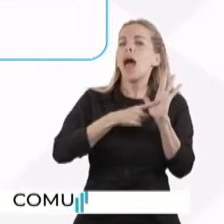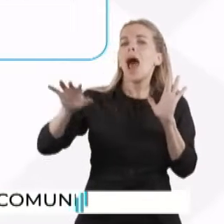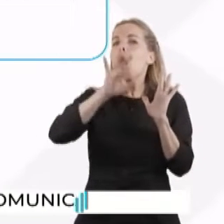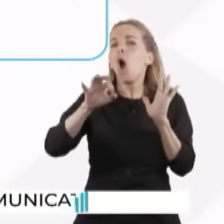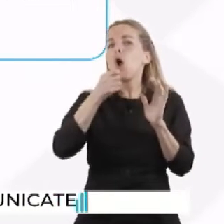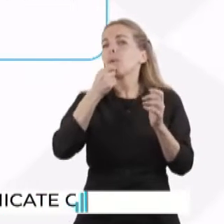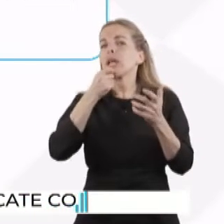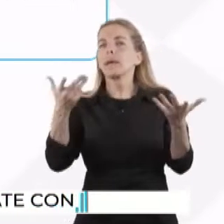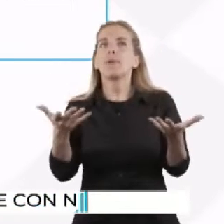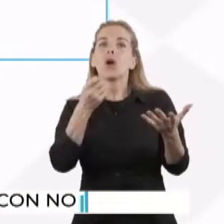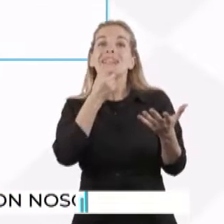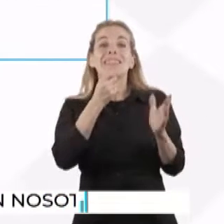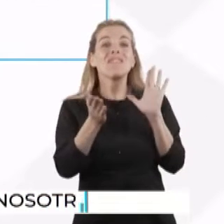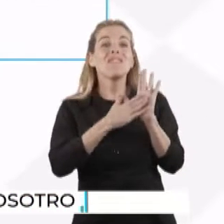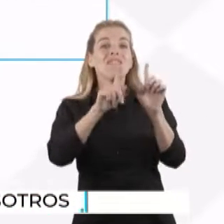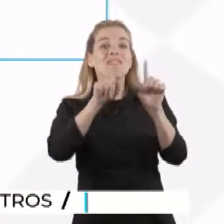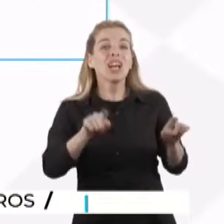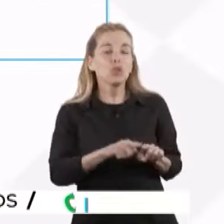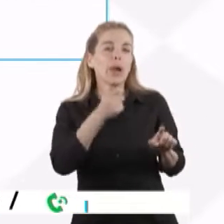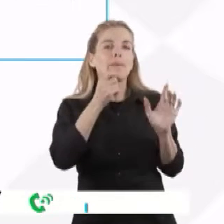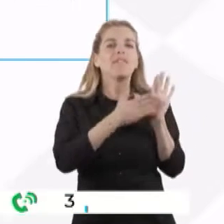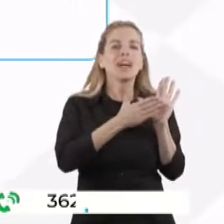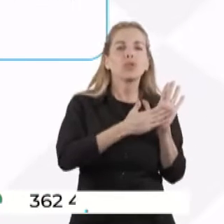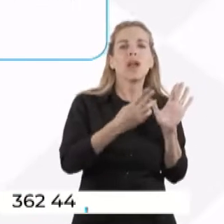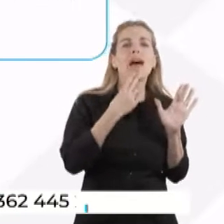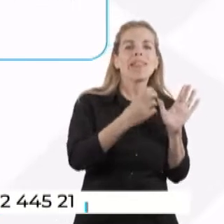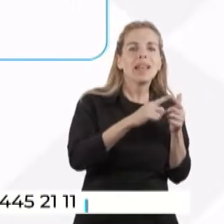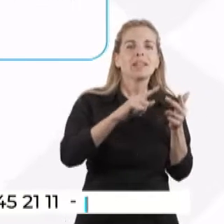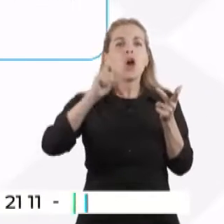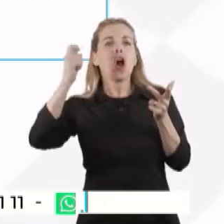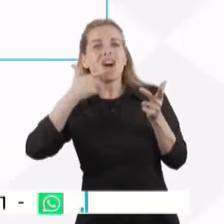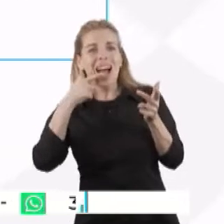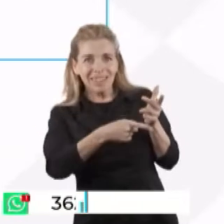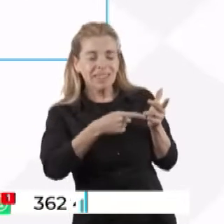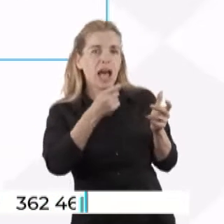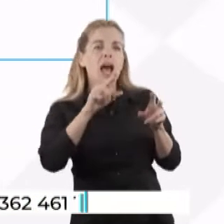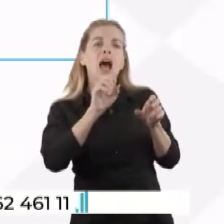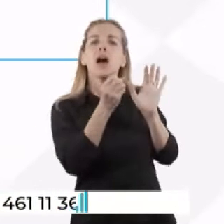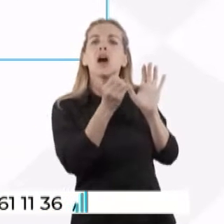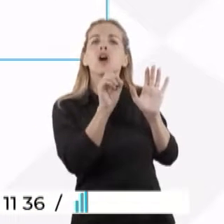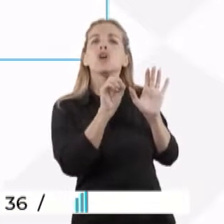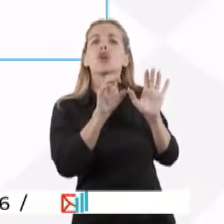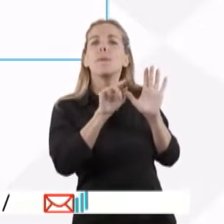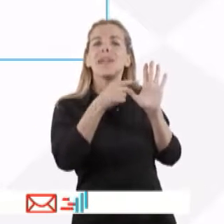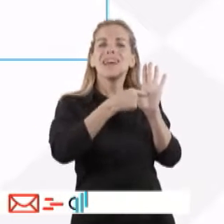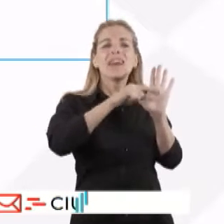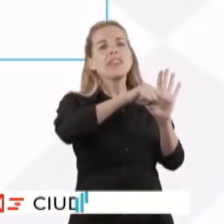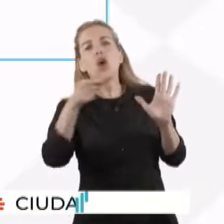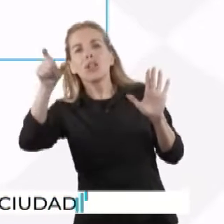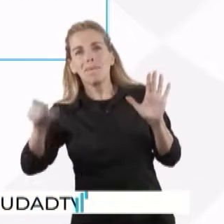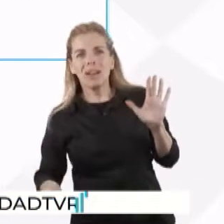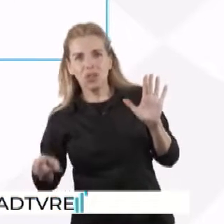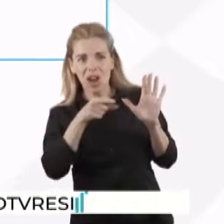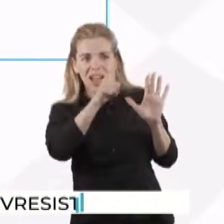Esto significa que aunque la factura de la electricidad o del gas no llegue a nombre de la persona que efectivamente reside en ese hogar,